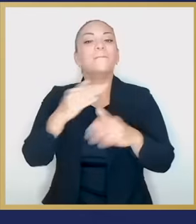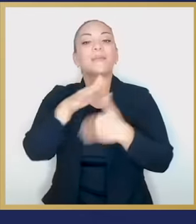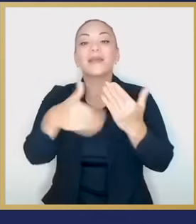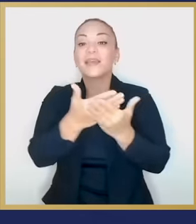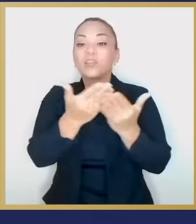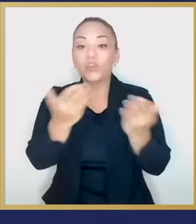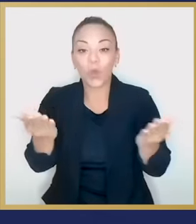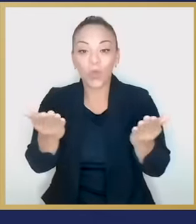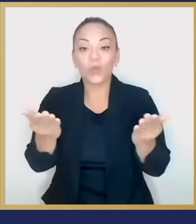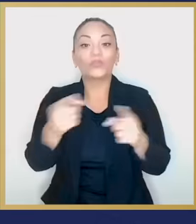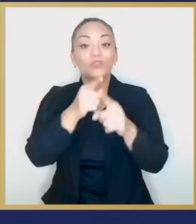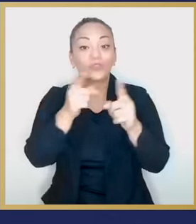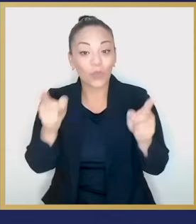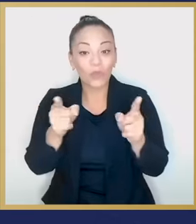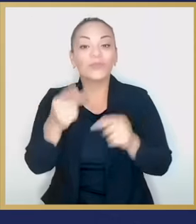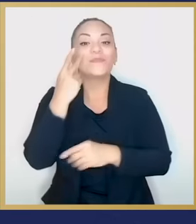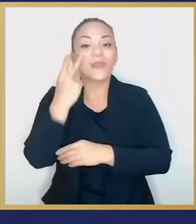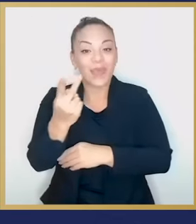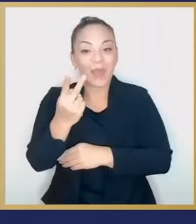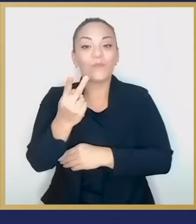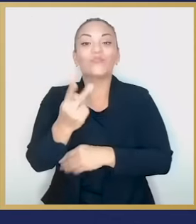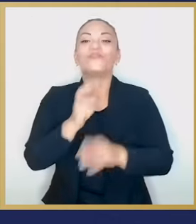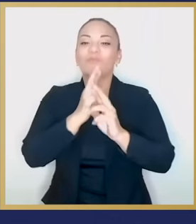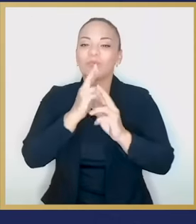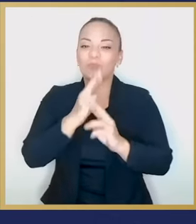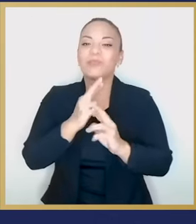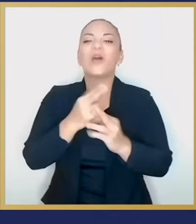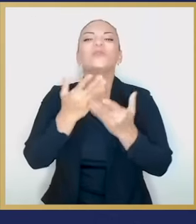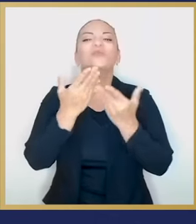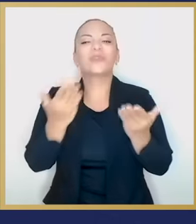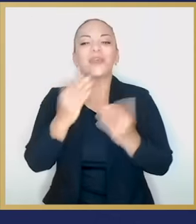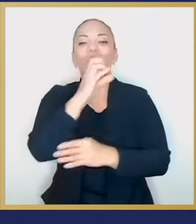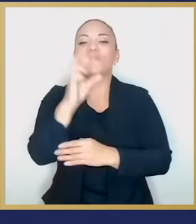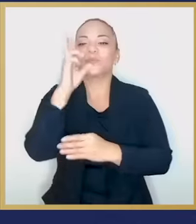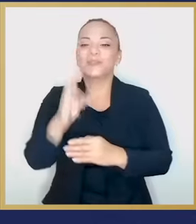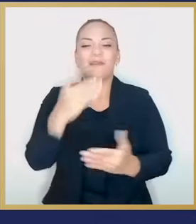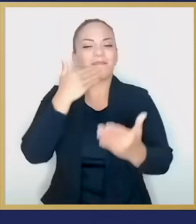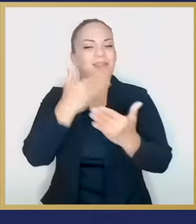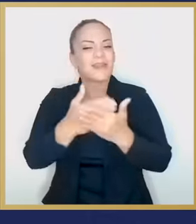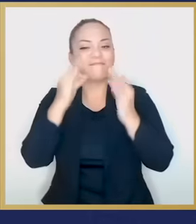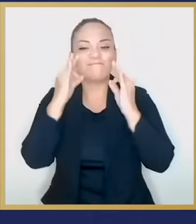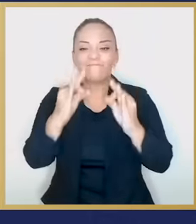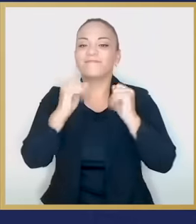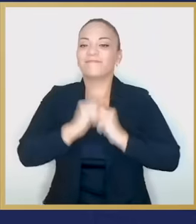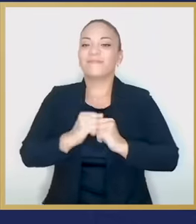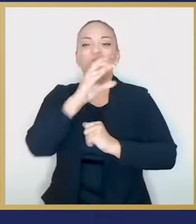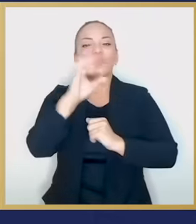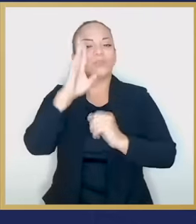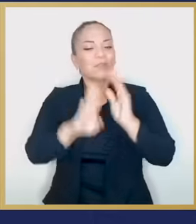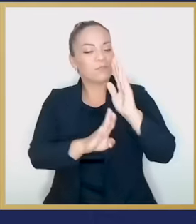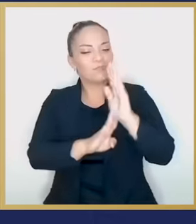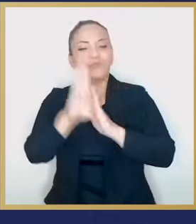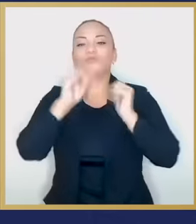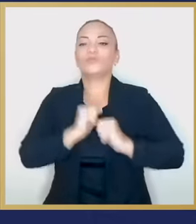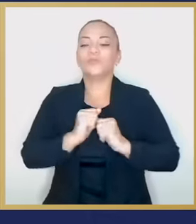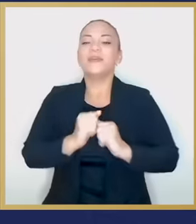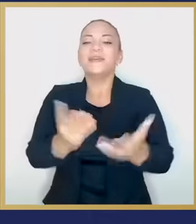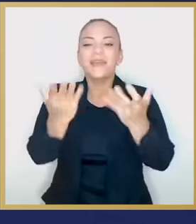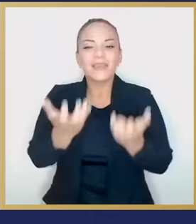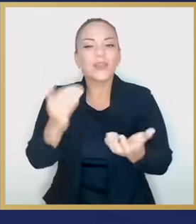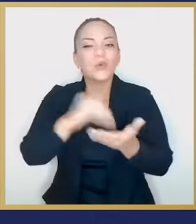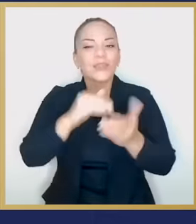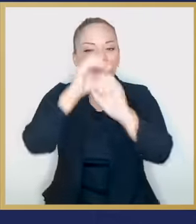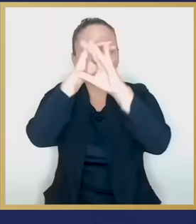y todas veamos los frutos de una Costa Rica pujante que crece y se atreve a soñar de